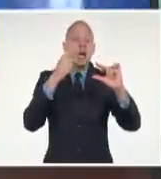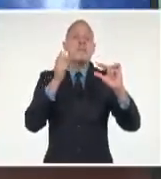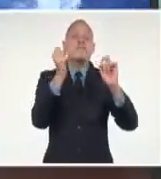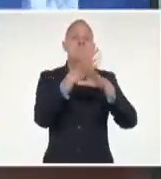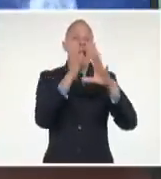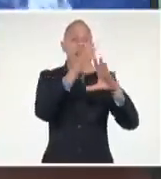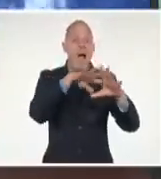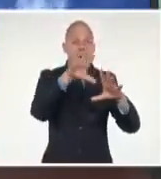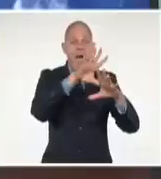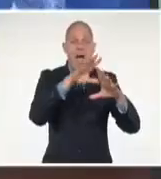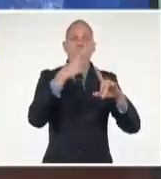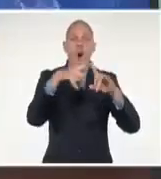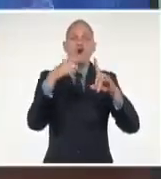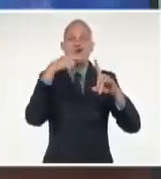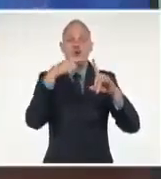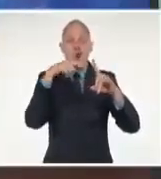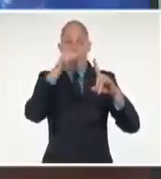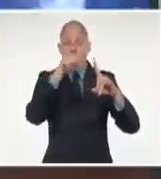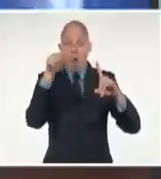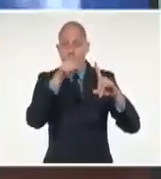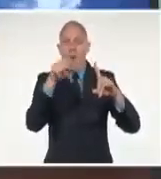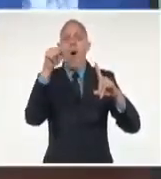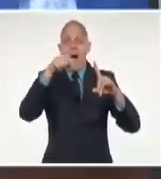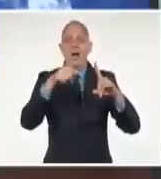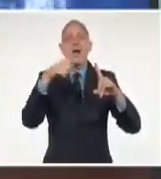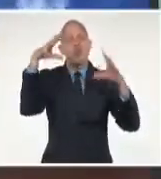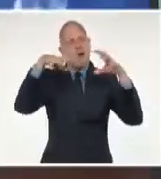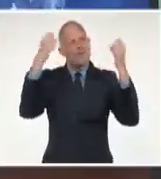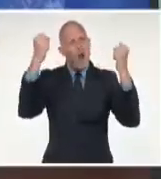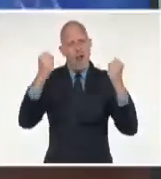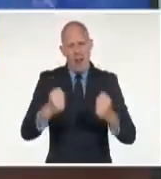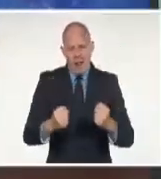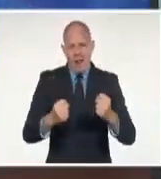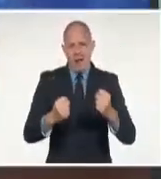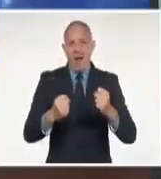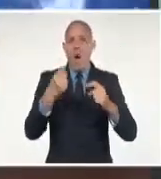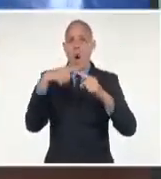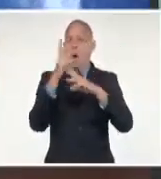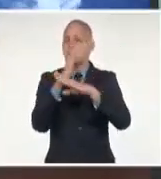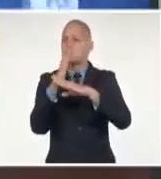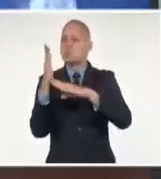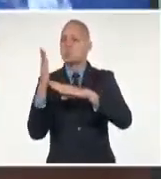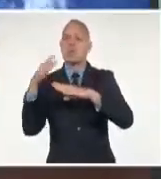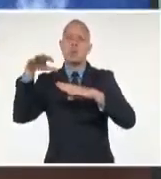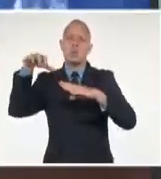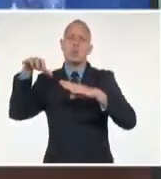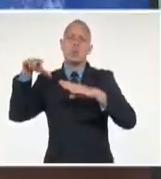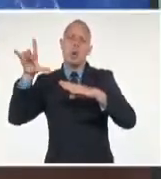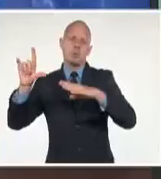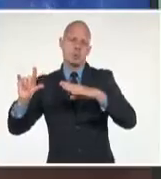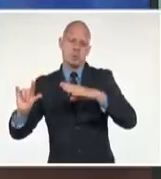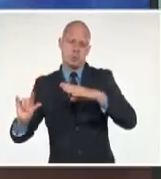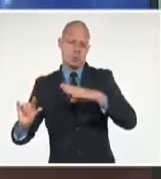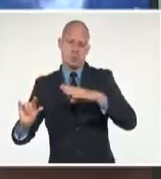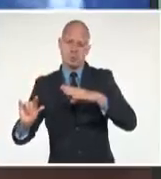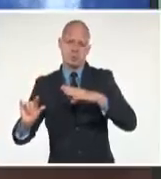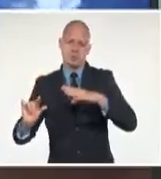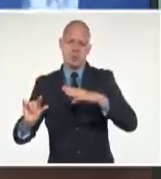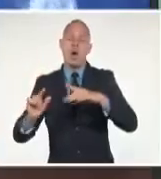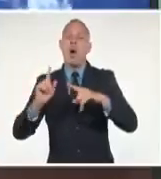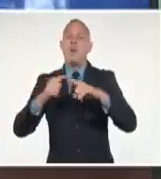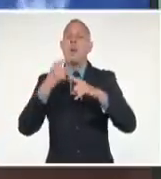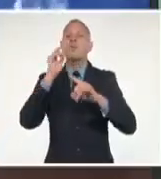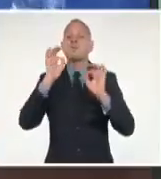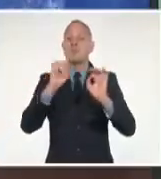pero nada más. Porque el sistema, vuelvo a repetir, está muy desorganizado, está muy pobremente definido. La